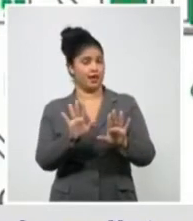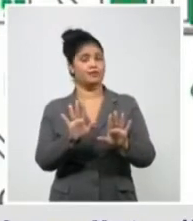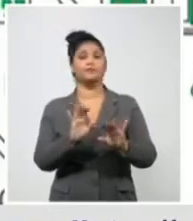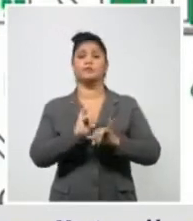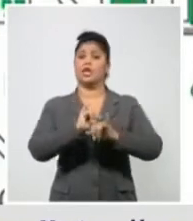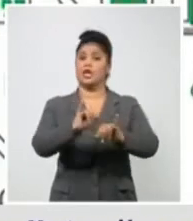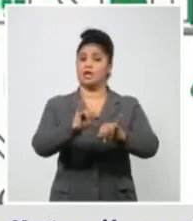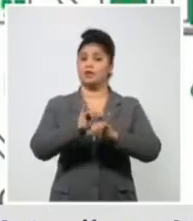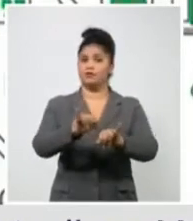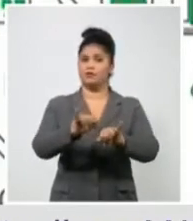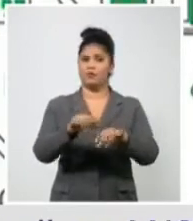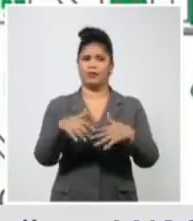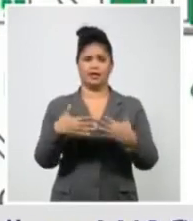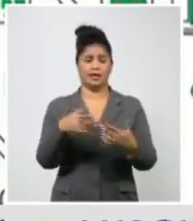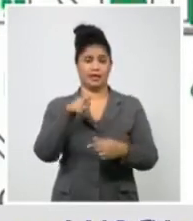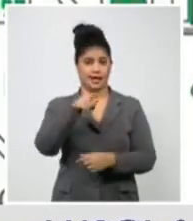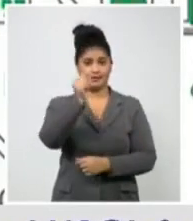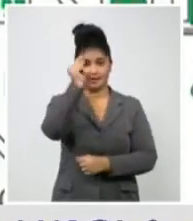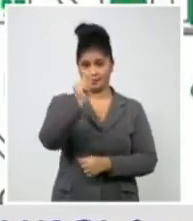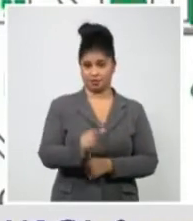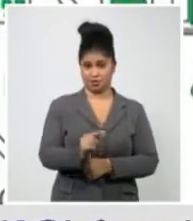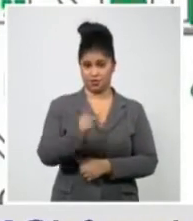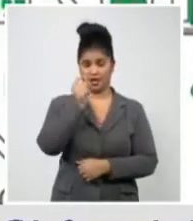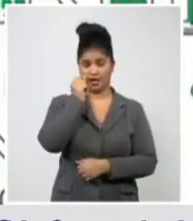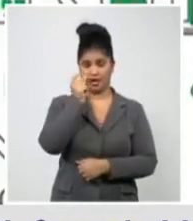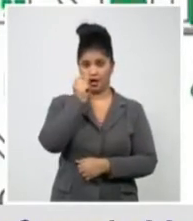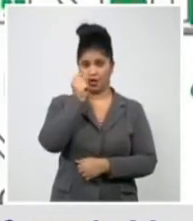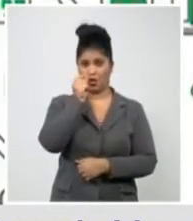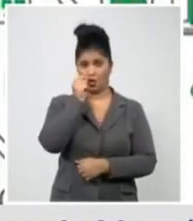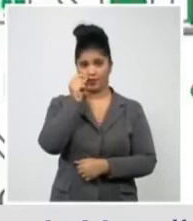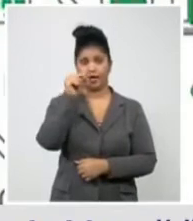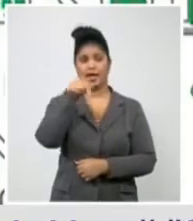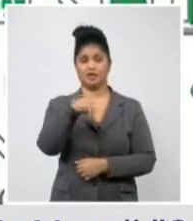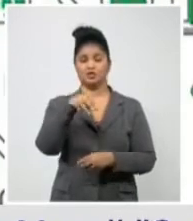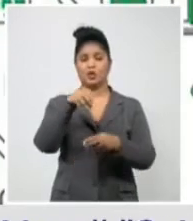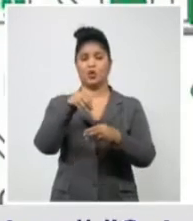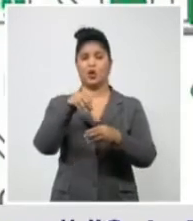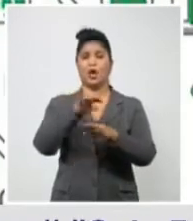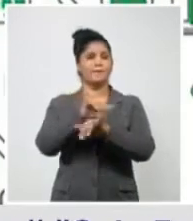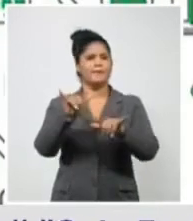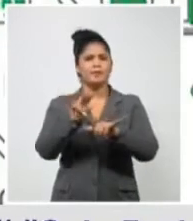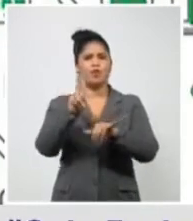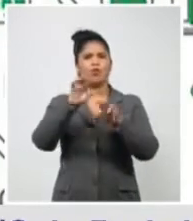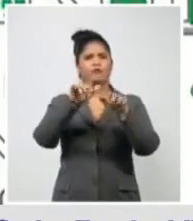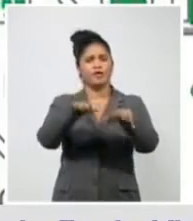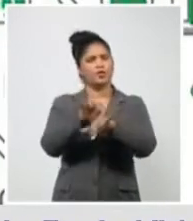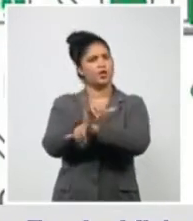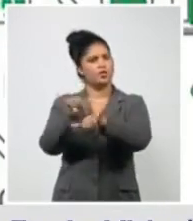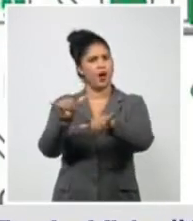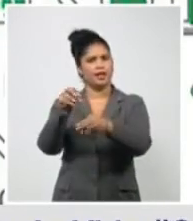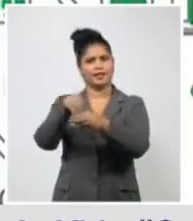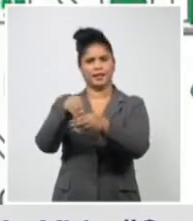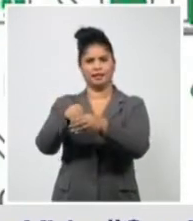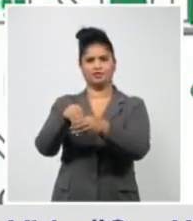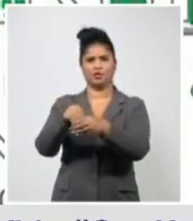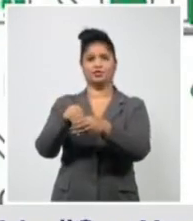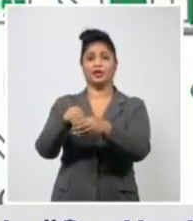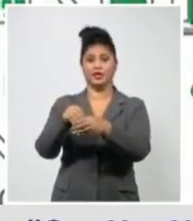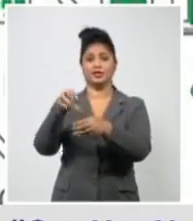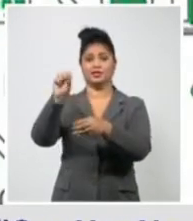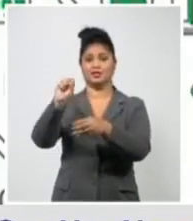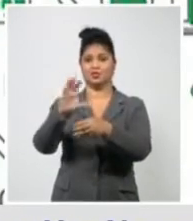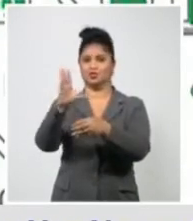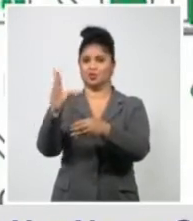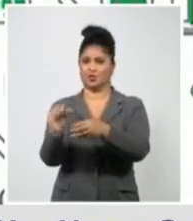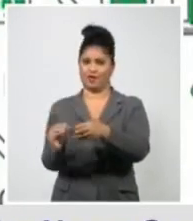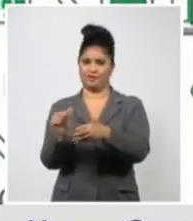los datos, es la cepa Sudáfricana que tiene las mutaciones que se han referido para esta cepa